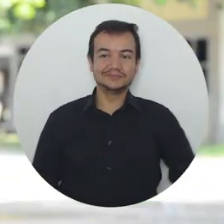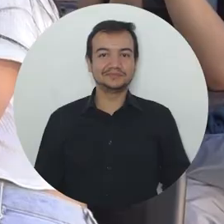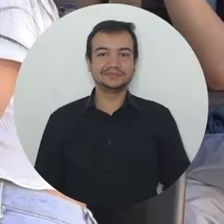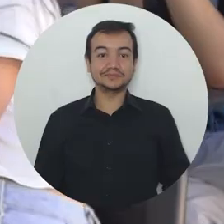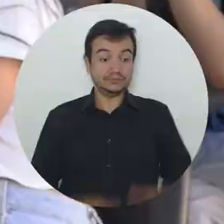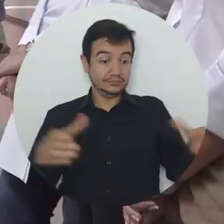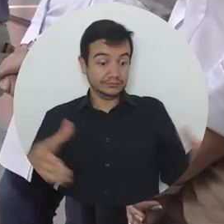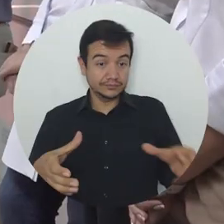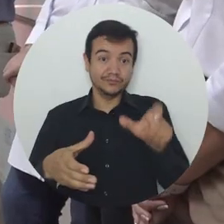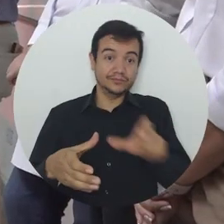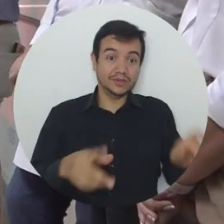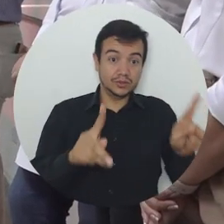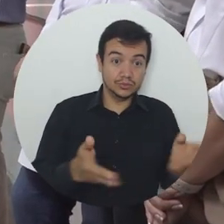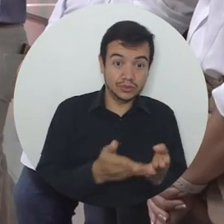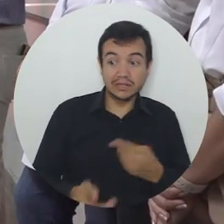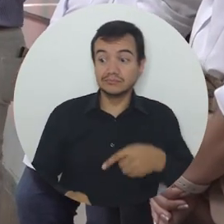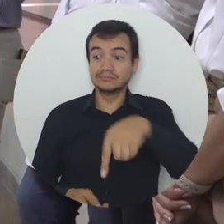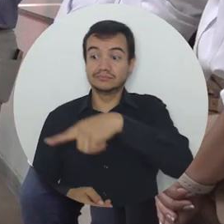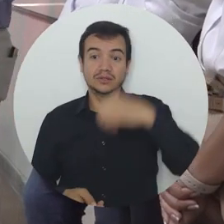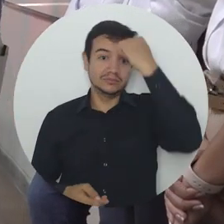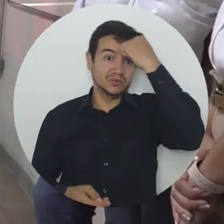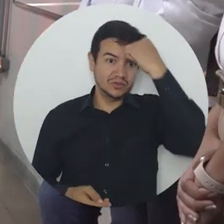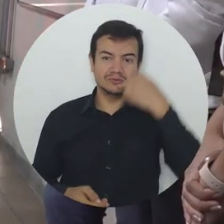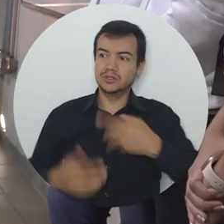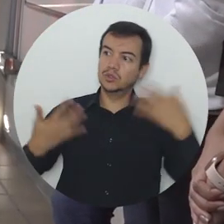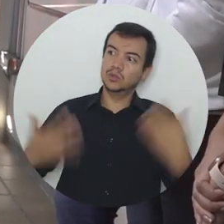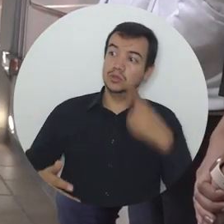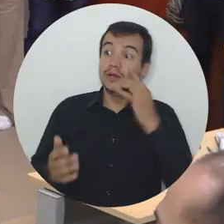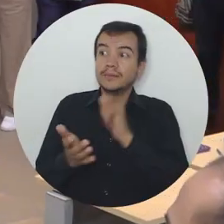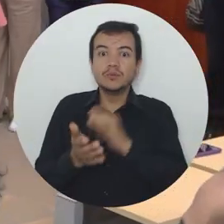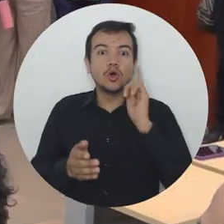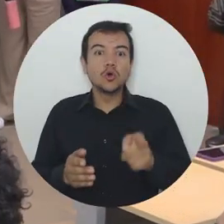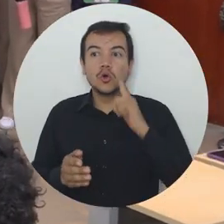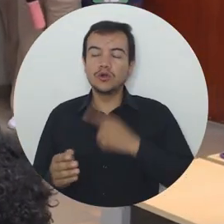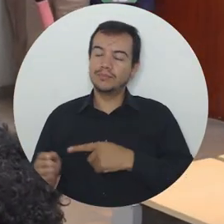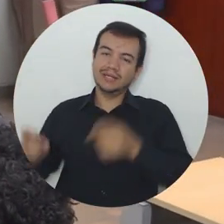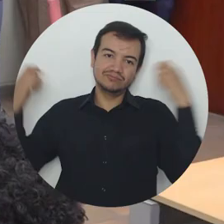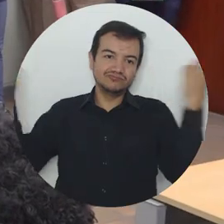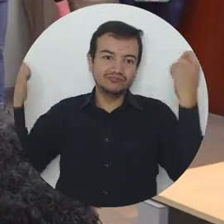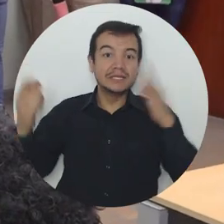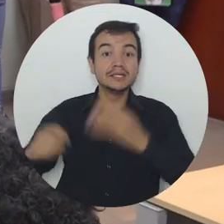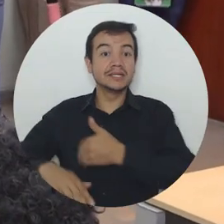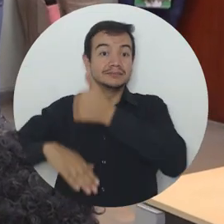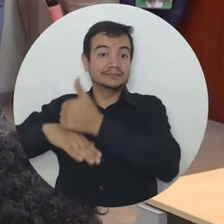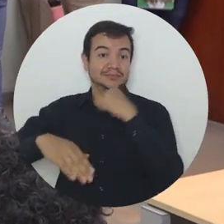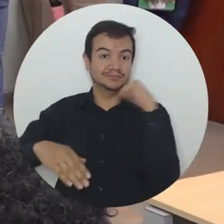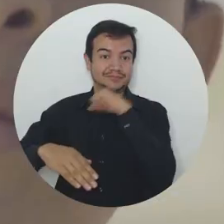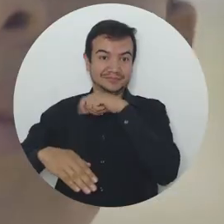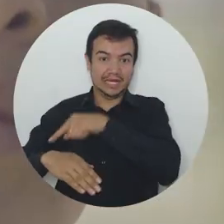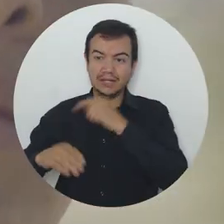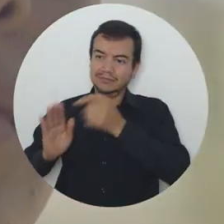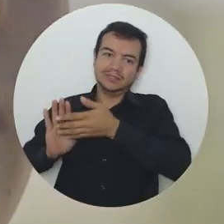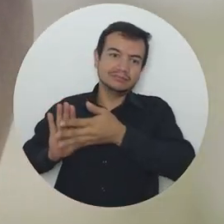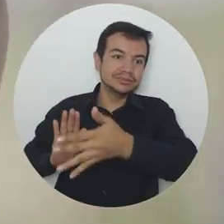para todos. Estudiantes y docentes resaltaron los beneficios que esta iniciativa bandera del periodo rectoral del doctor Pablo Vera Salazar ha brindado